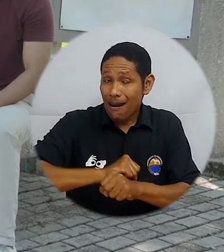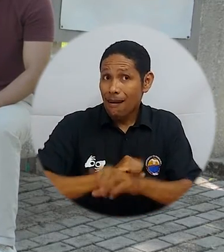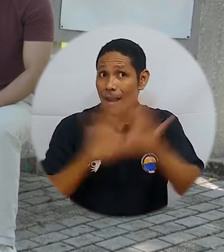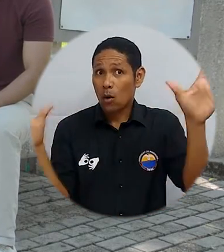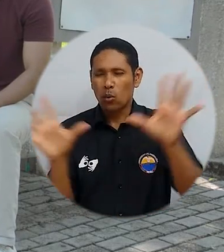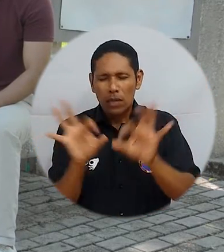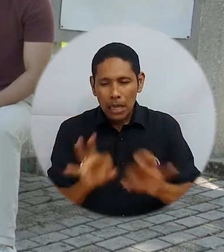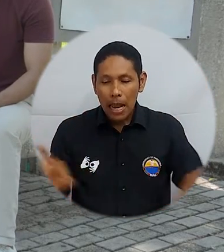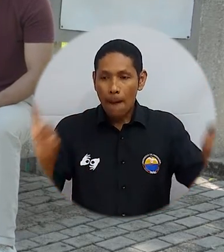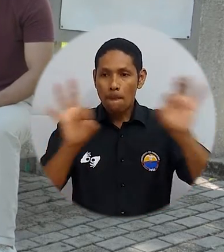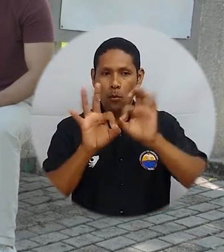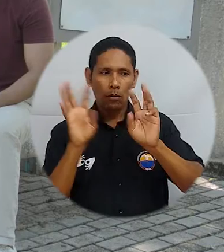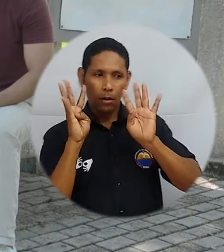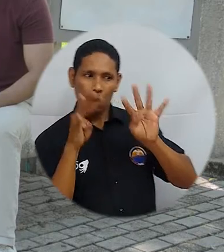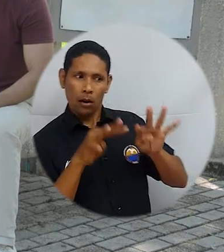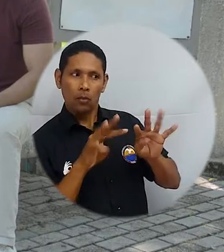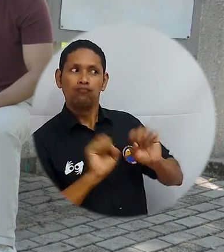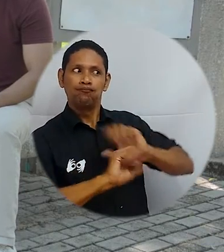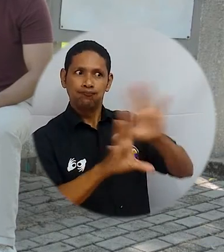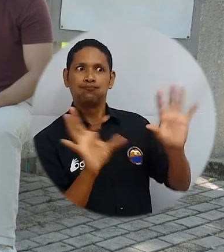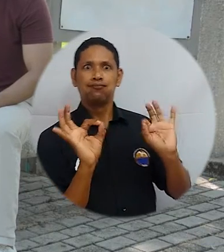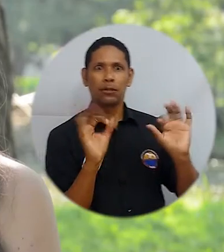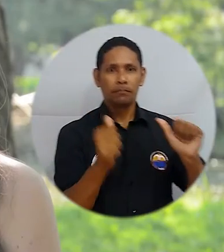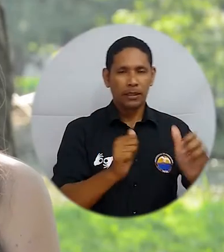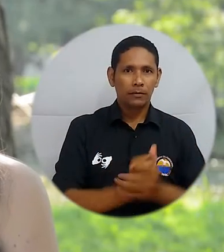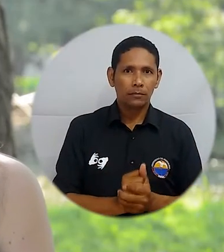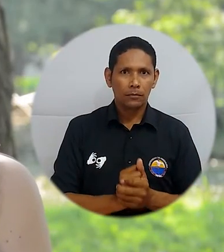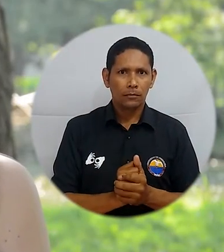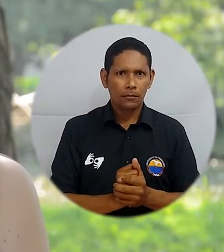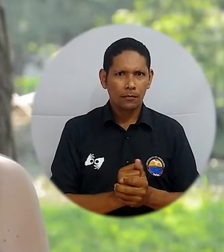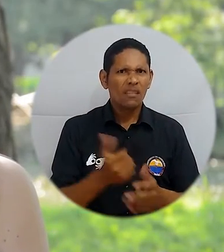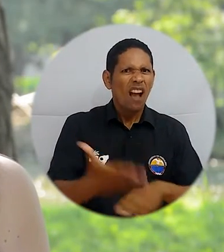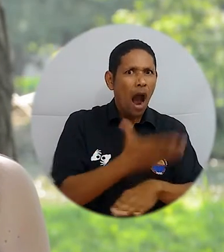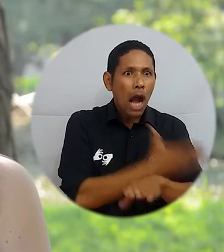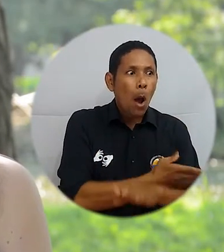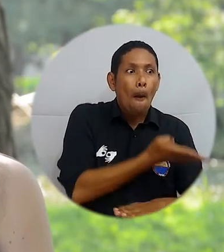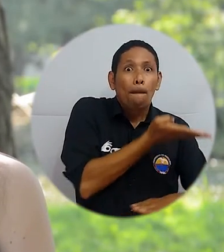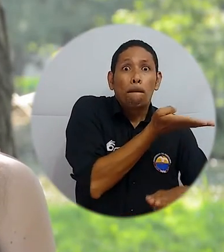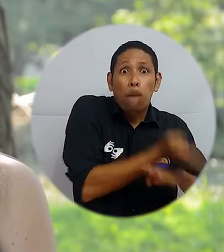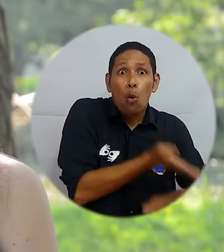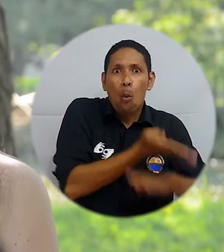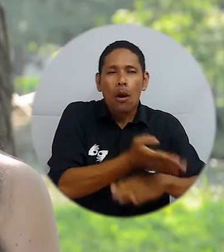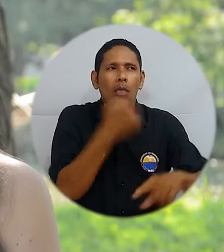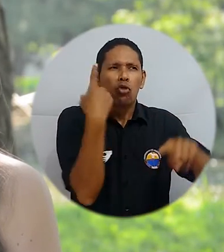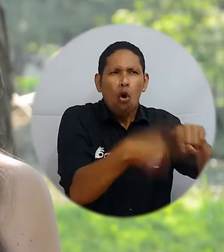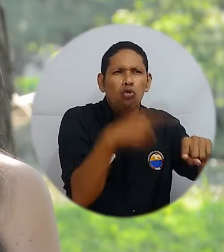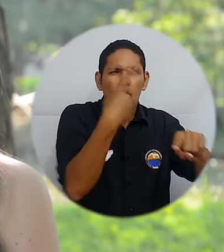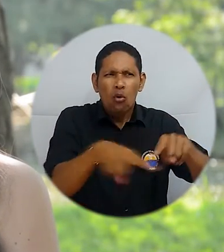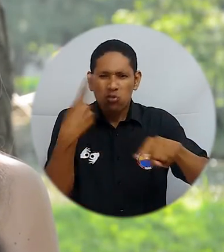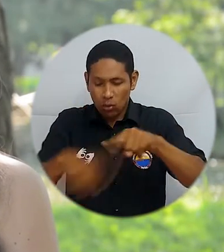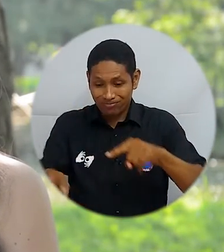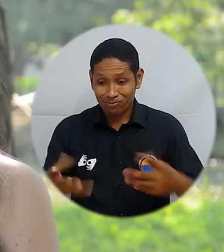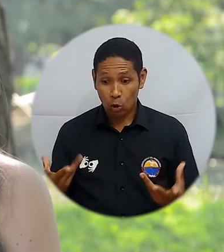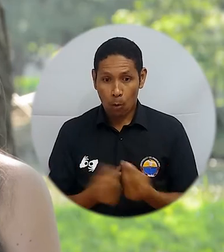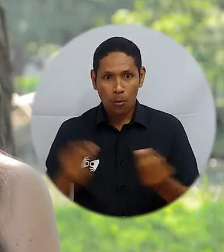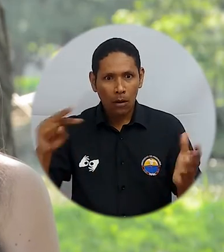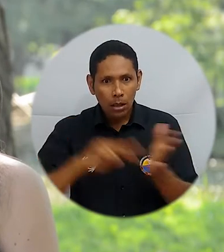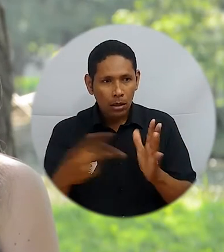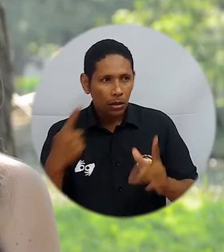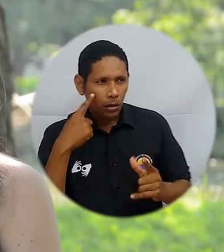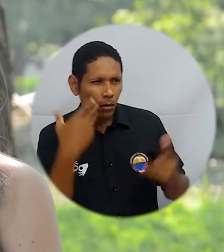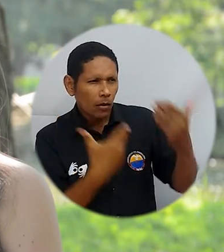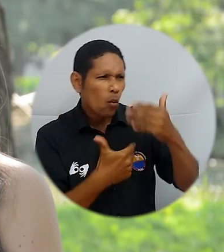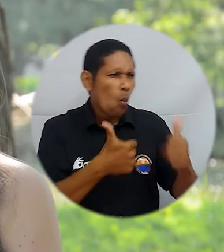ágil, claro y principalmente transparente. Luego de un estudio de varias propuestas de plataformas por parte de la Comisión